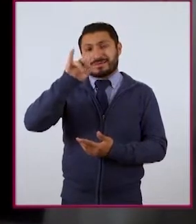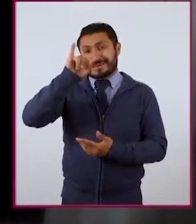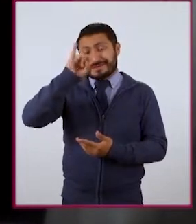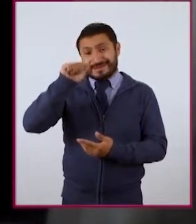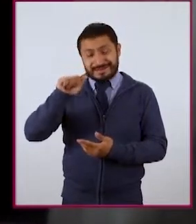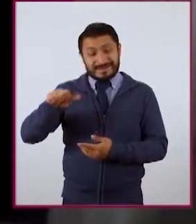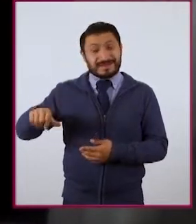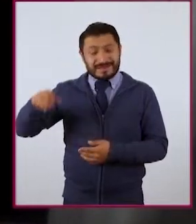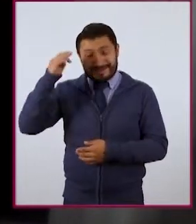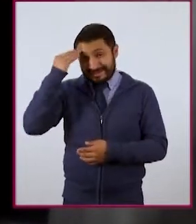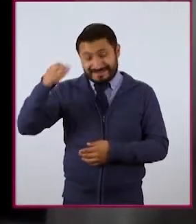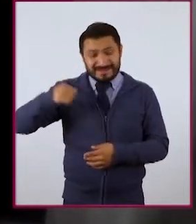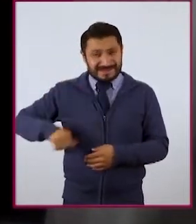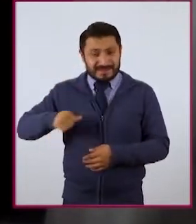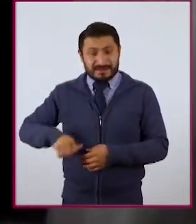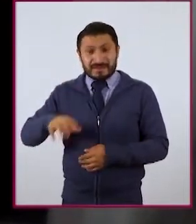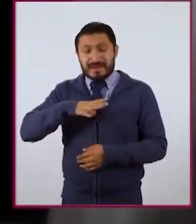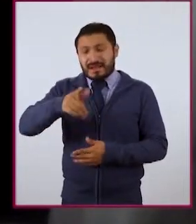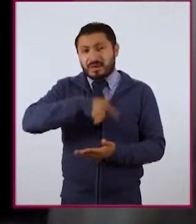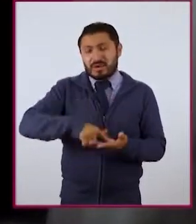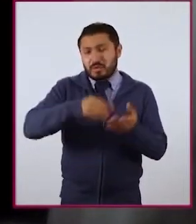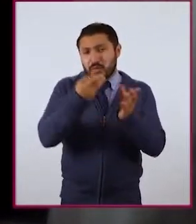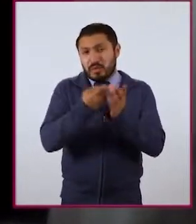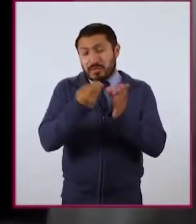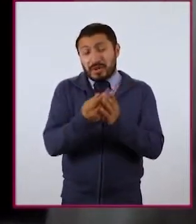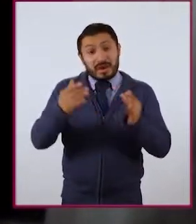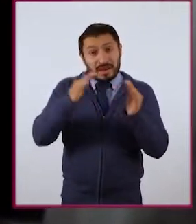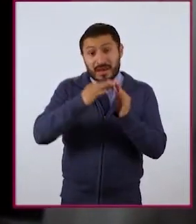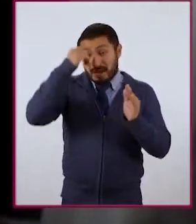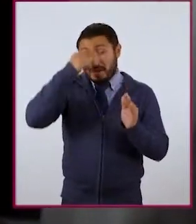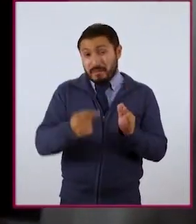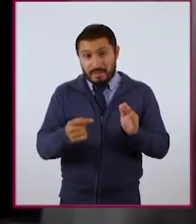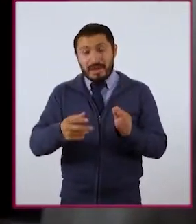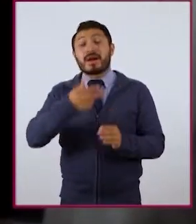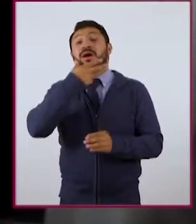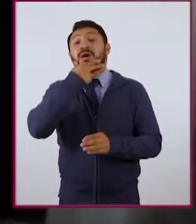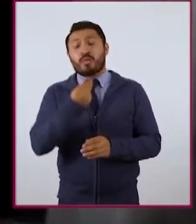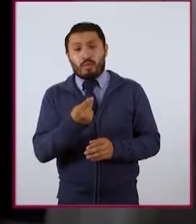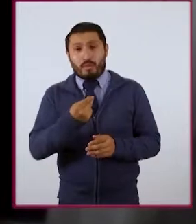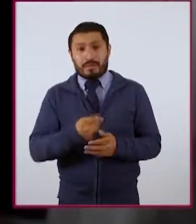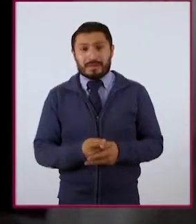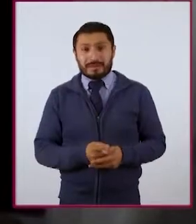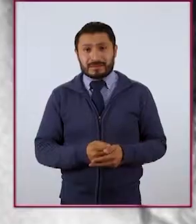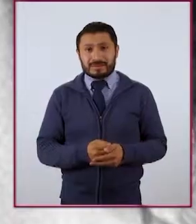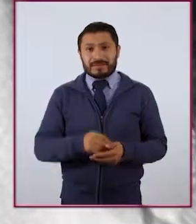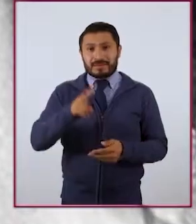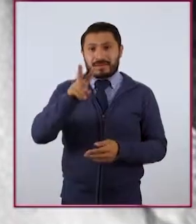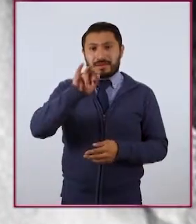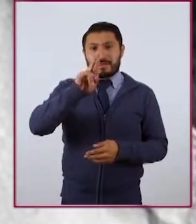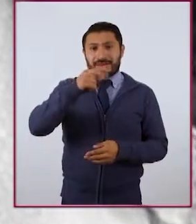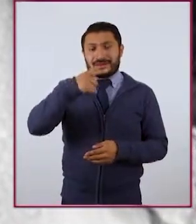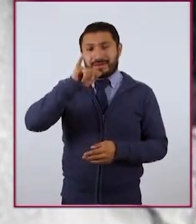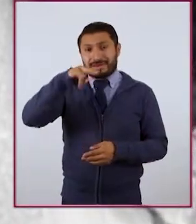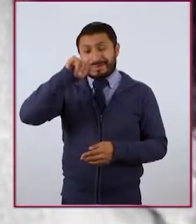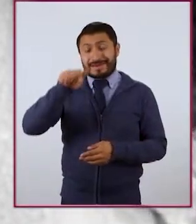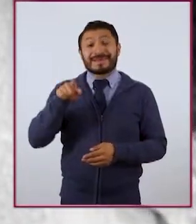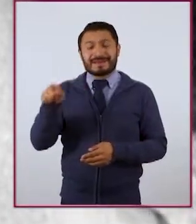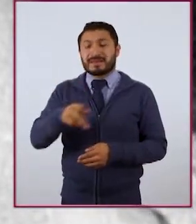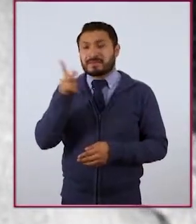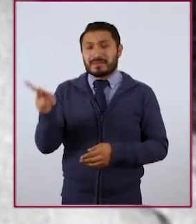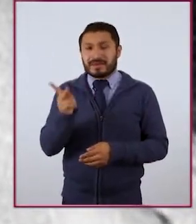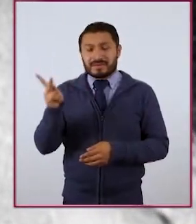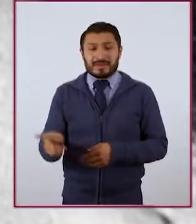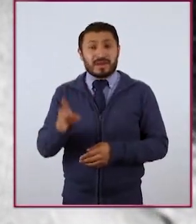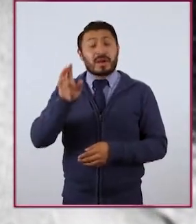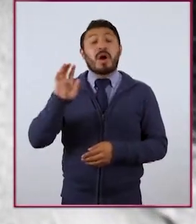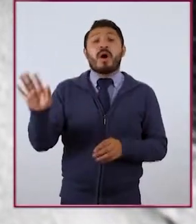Los primeros espacios privados en las casas estuvieron reservados para los hombres. A Virginia Woolf le preguntaron una vez